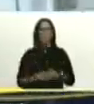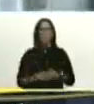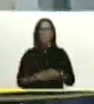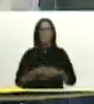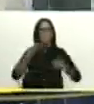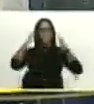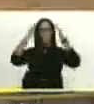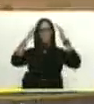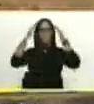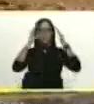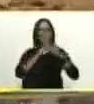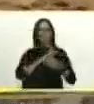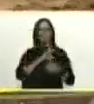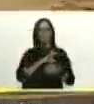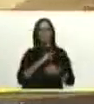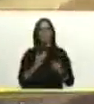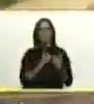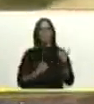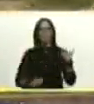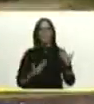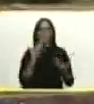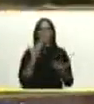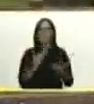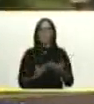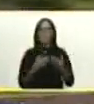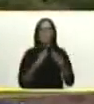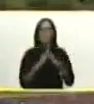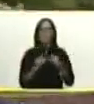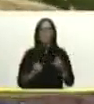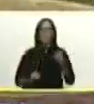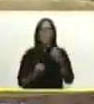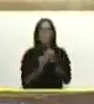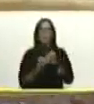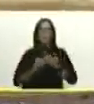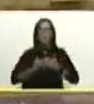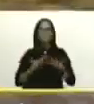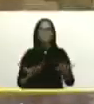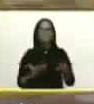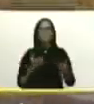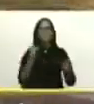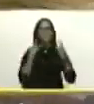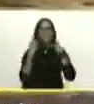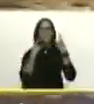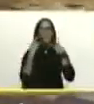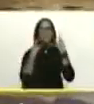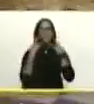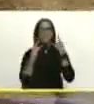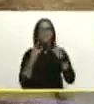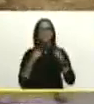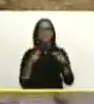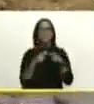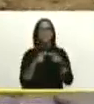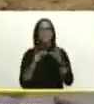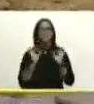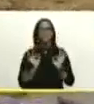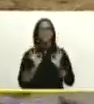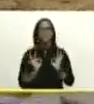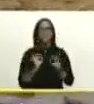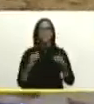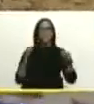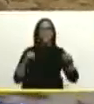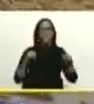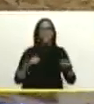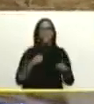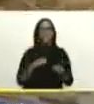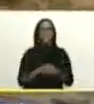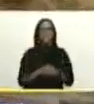señor presidente. Gracias por todo el apoyo que ha brindado y sobre todo por la activación de este equipo especial. Aquí, a nuestra